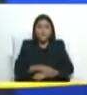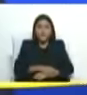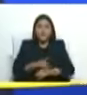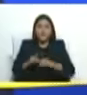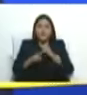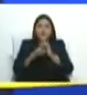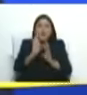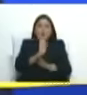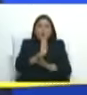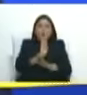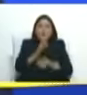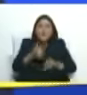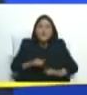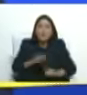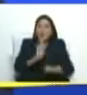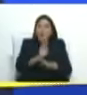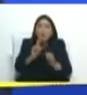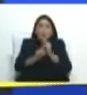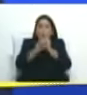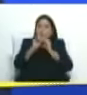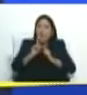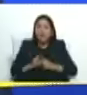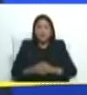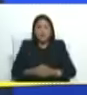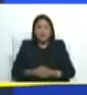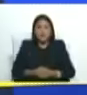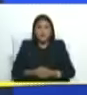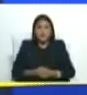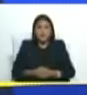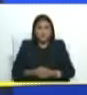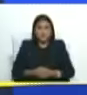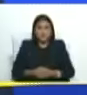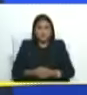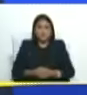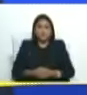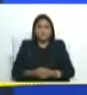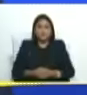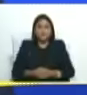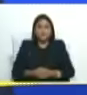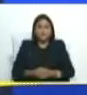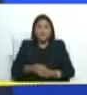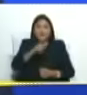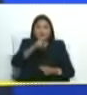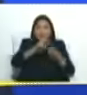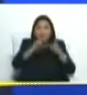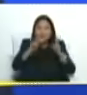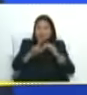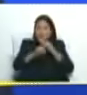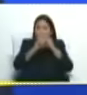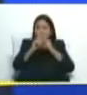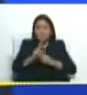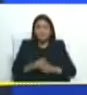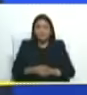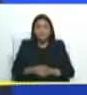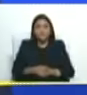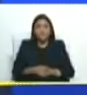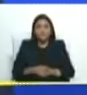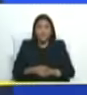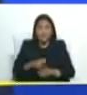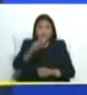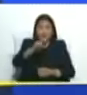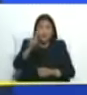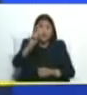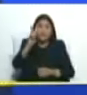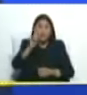a una nieta a un hijo a un nieto cuidarlo como lo más preciado la paz la unión interna la seguridad ciudadana